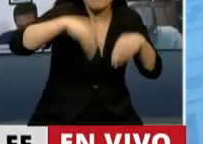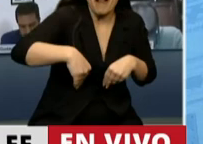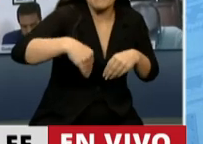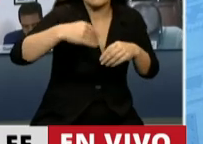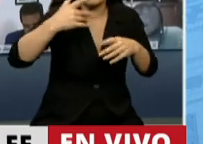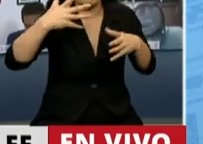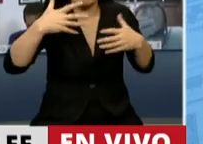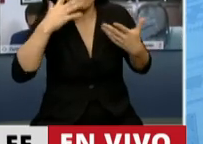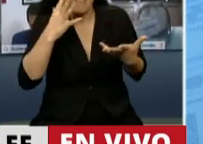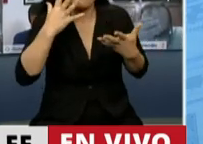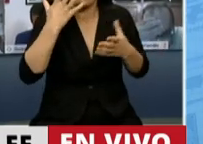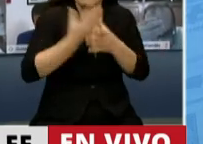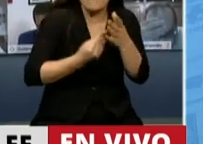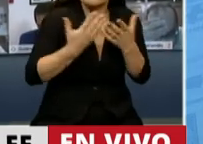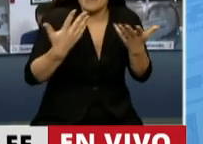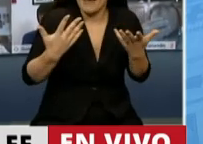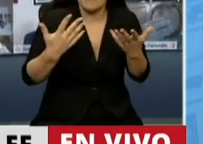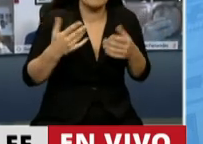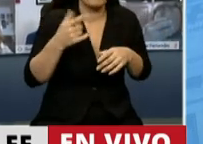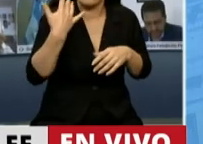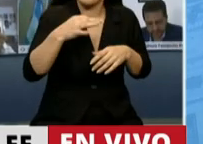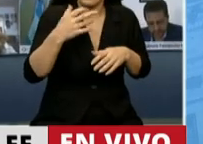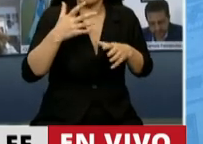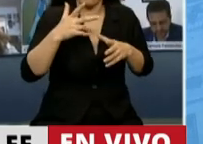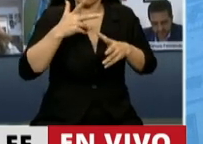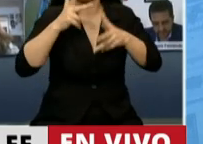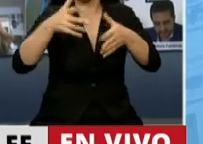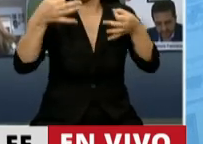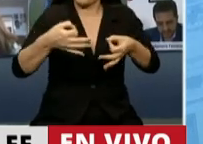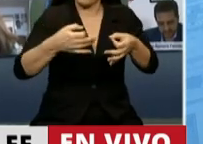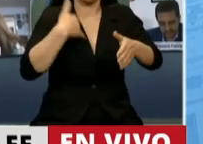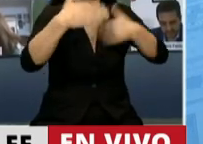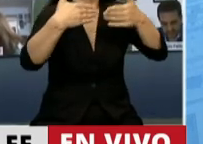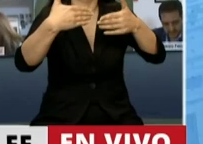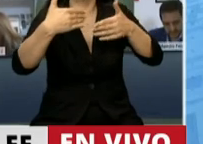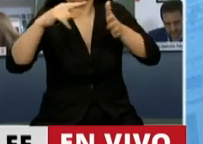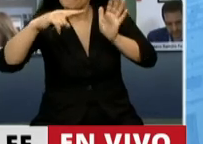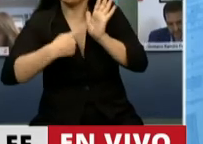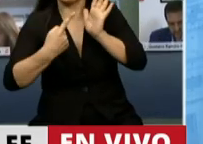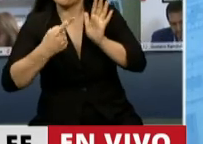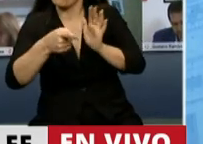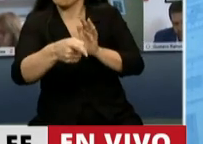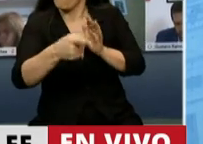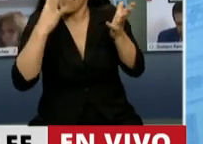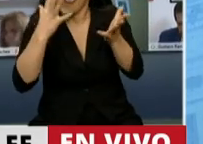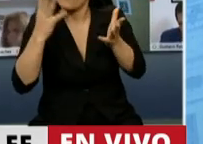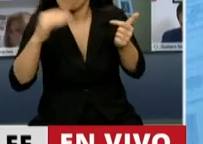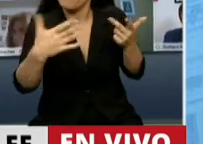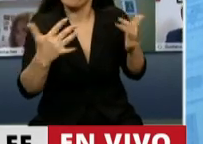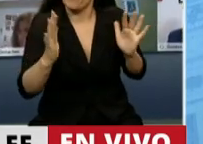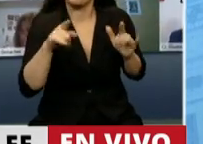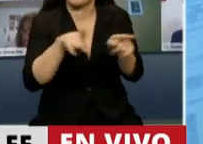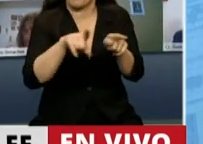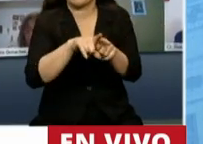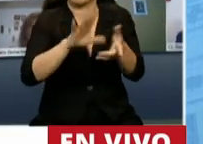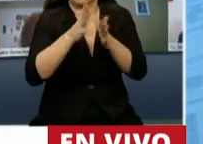pero el verdadero político es el que dice siempre sin embargo. Digamos un sin embargo siempre a la causa Malvinas. Muchas gracias, presidente.